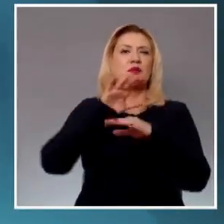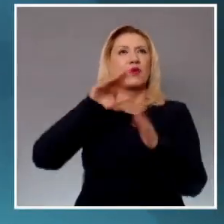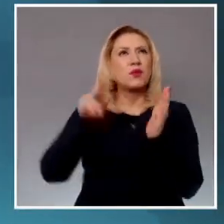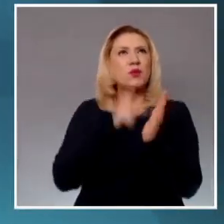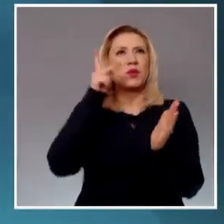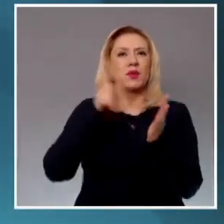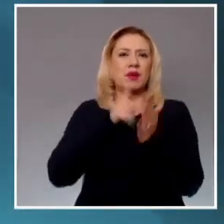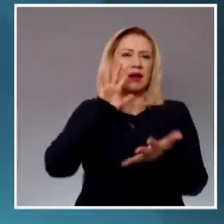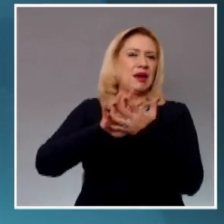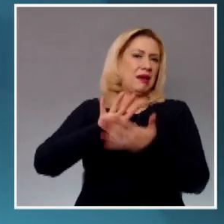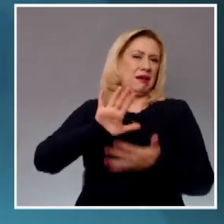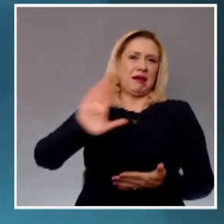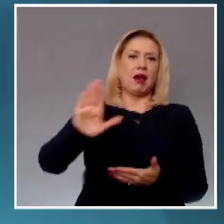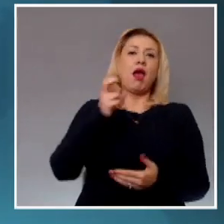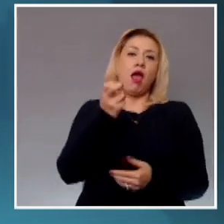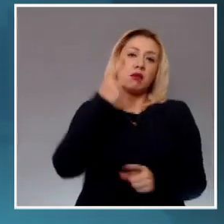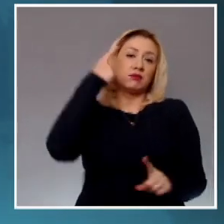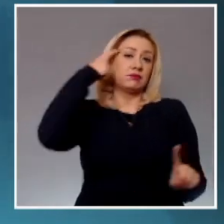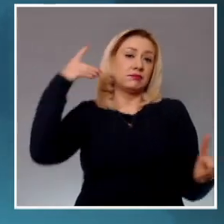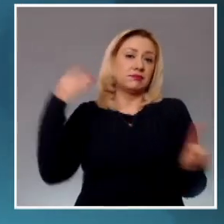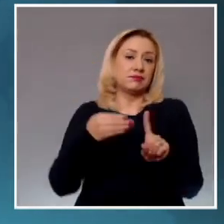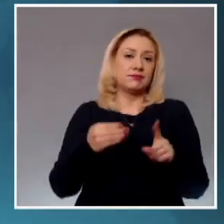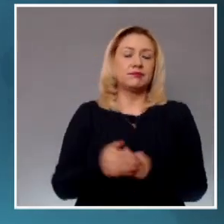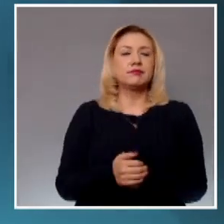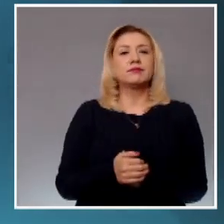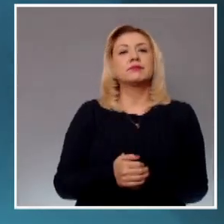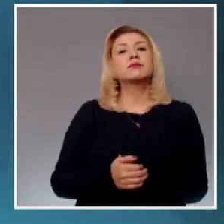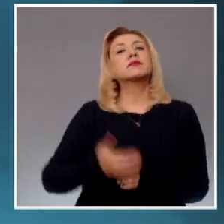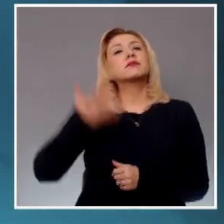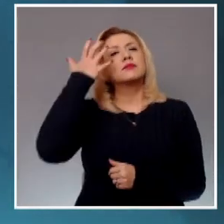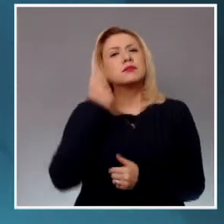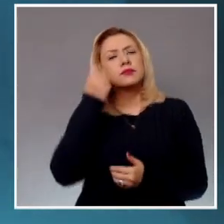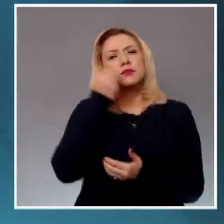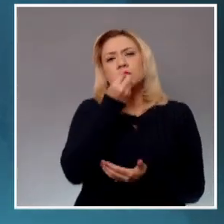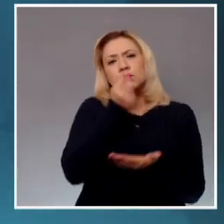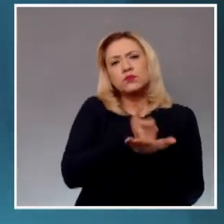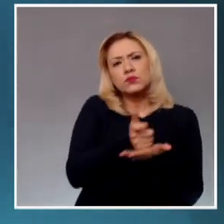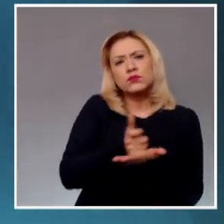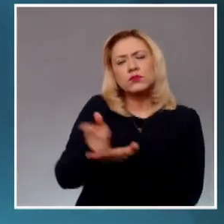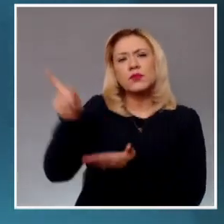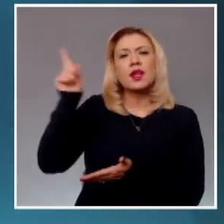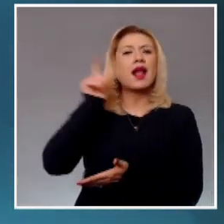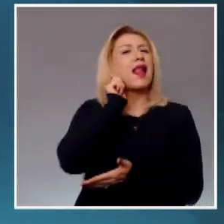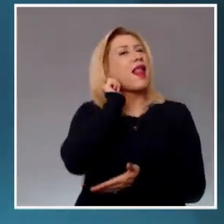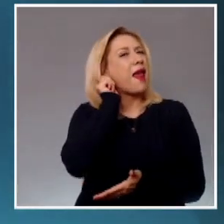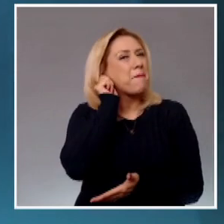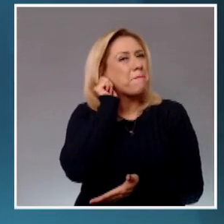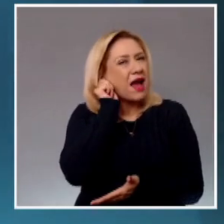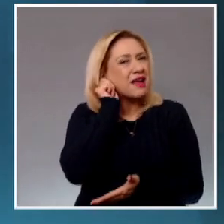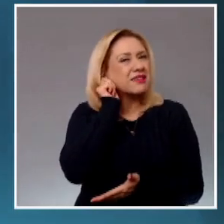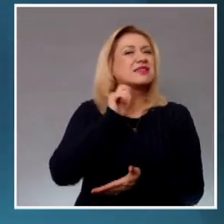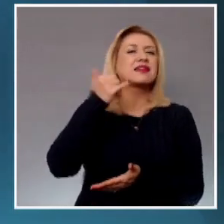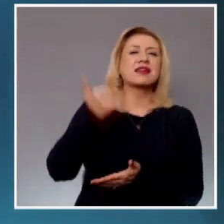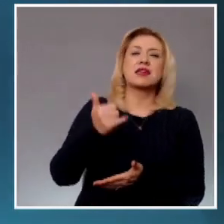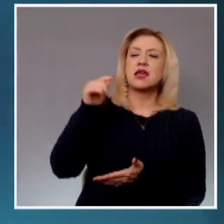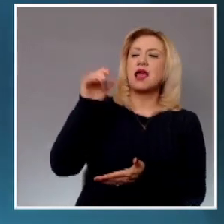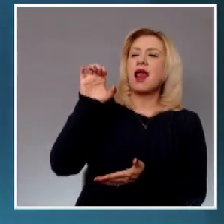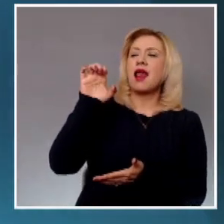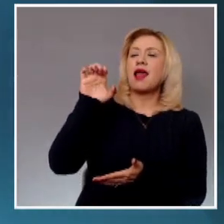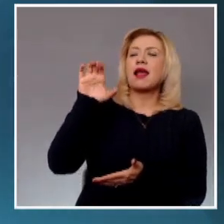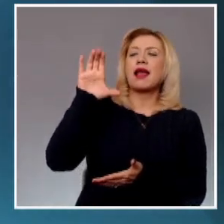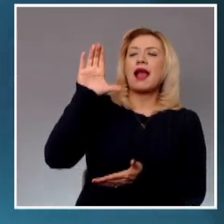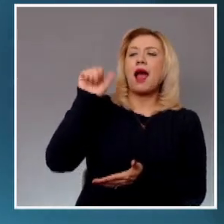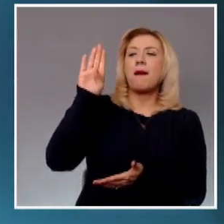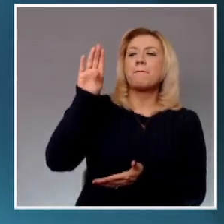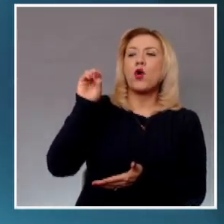consignaciones de pensiones alimentarias en la ciudad de la paz y sus módulos de san jose del cabo cabo san lucas y ciudad